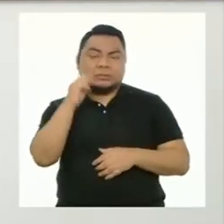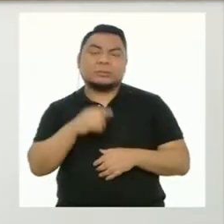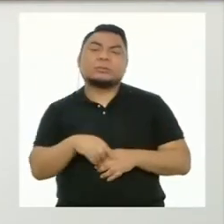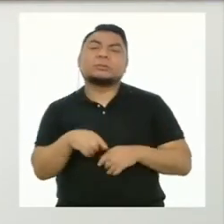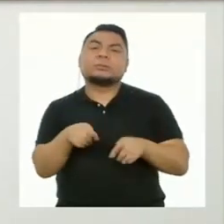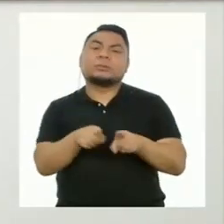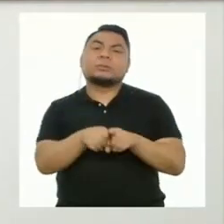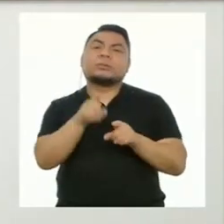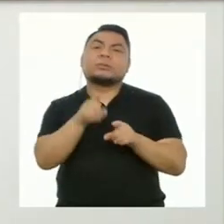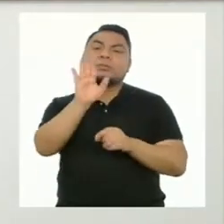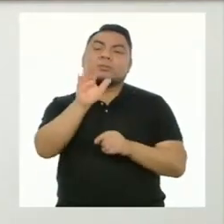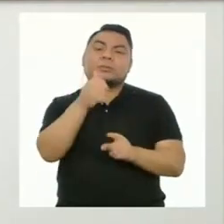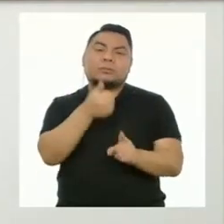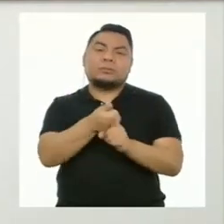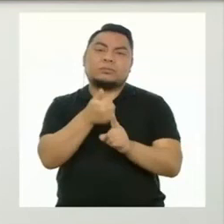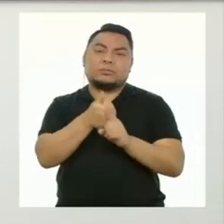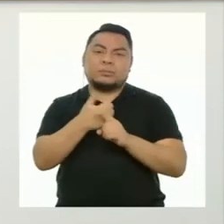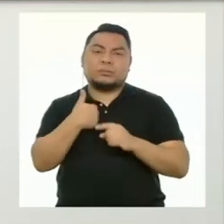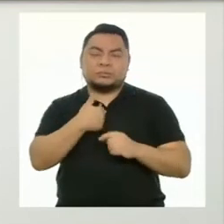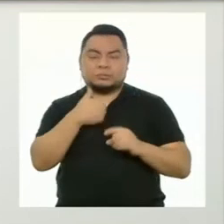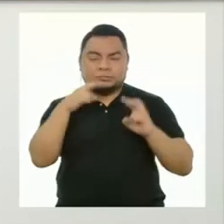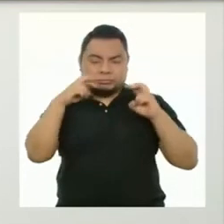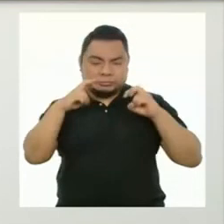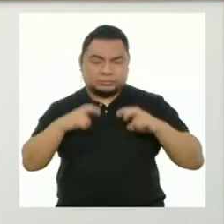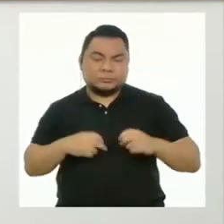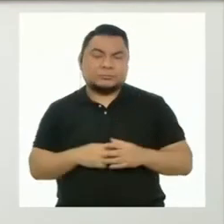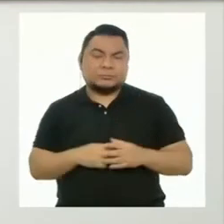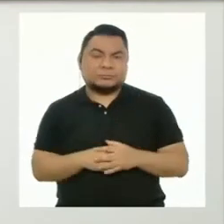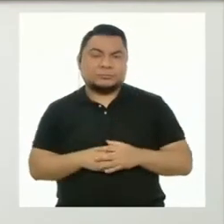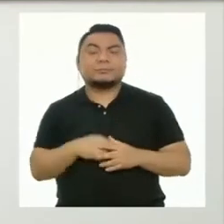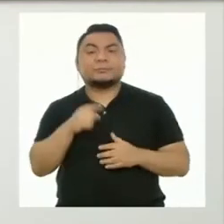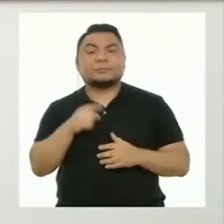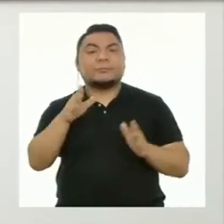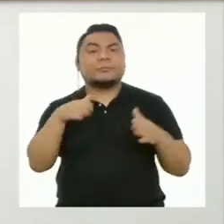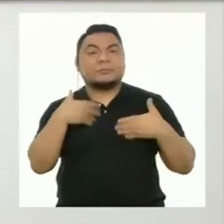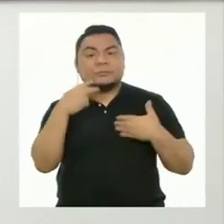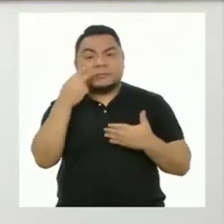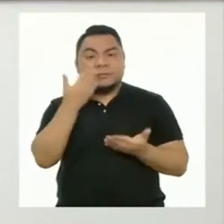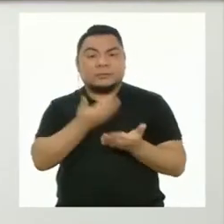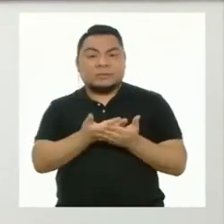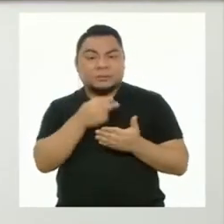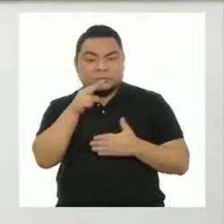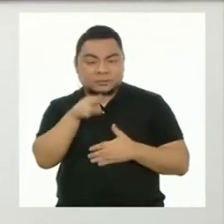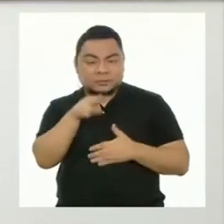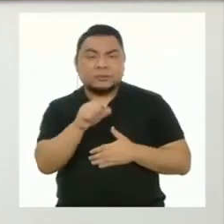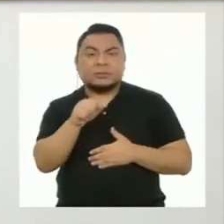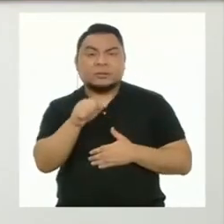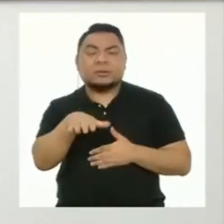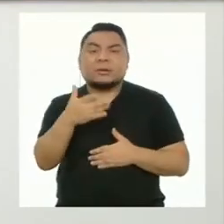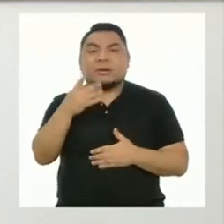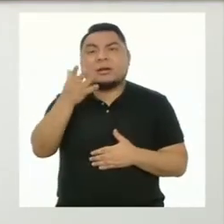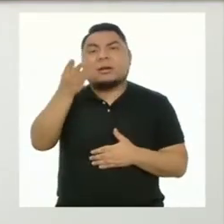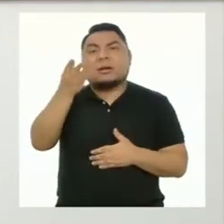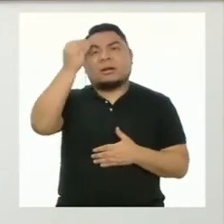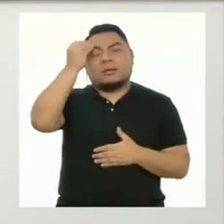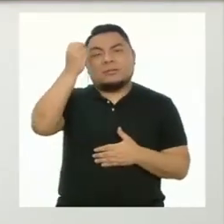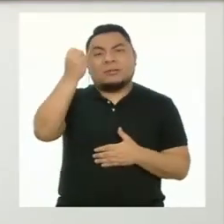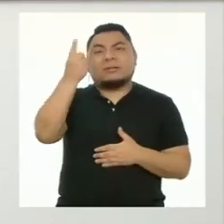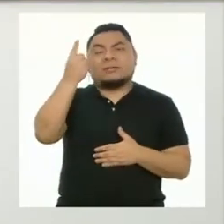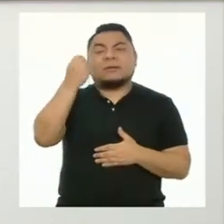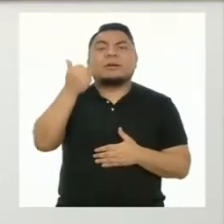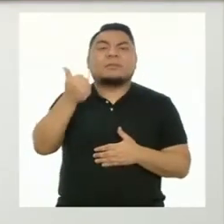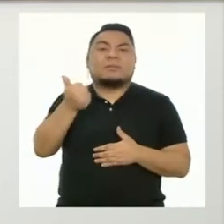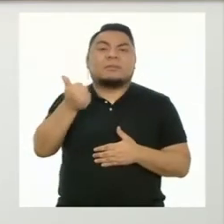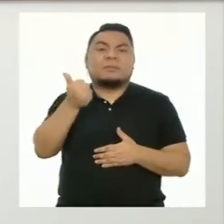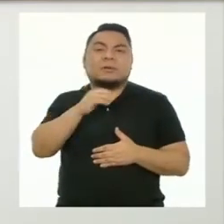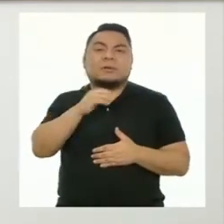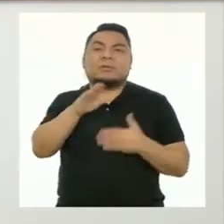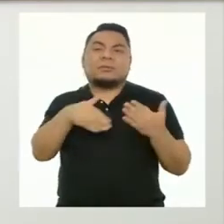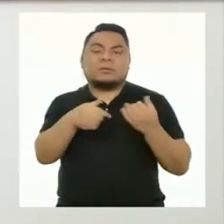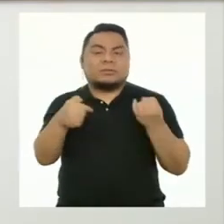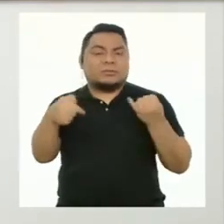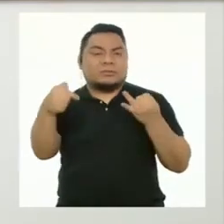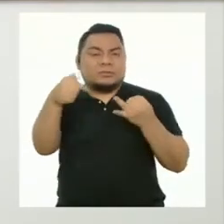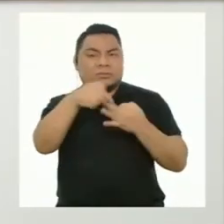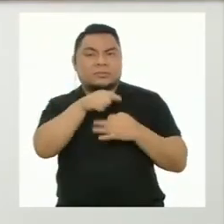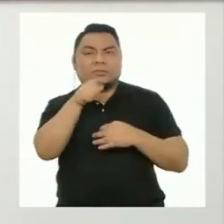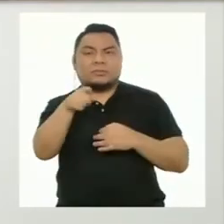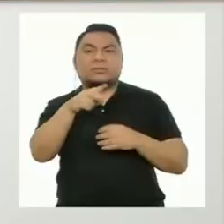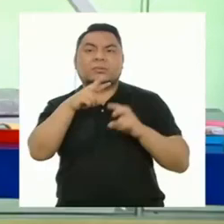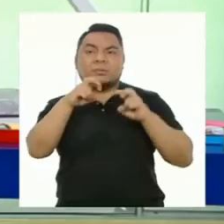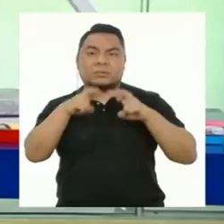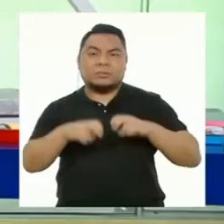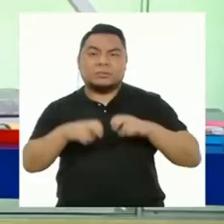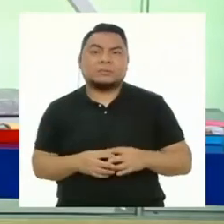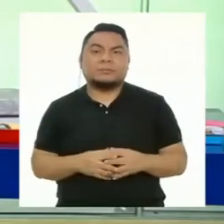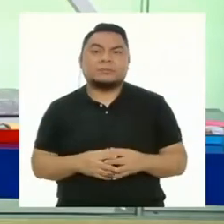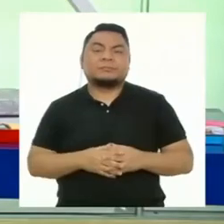profesor con tu propia evaluación. Así podrás verificar si has comprendido adecuadamente los criterios